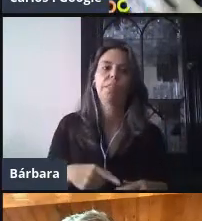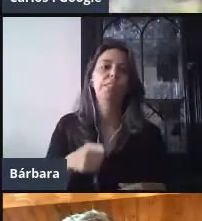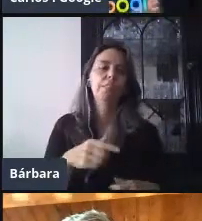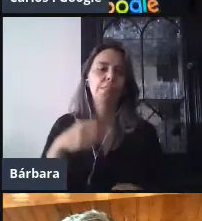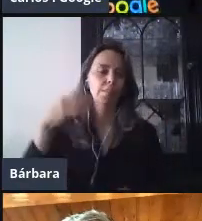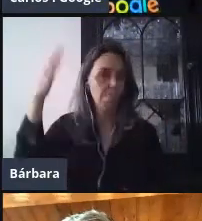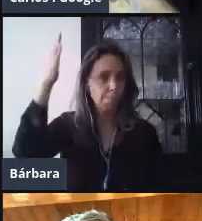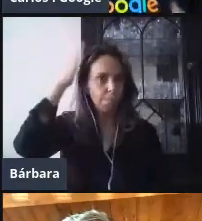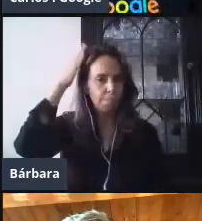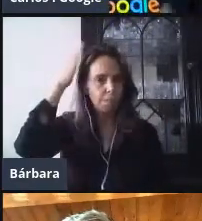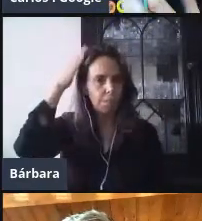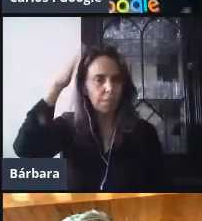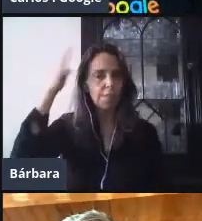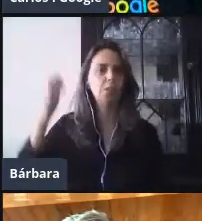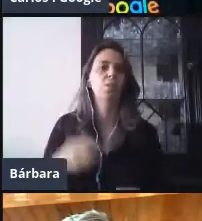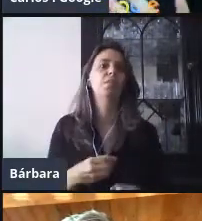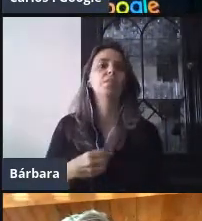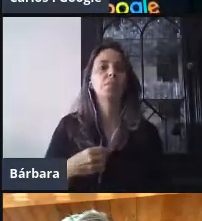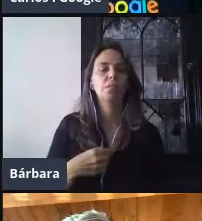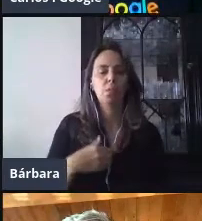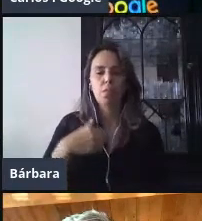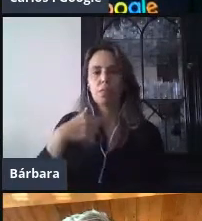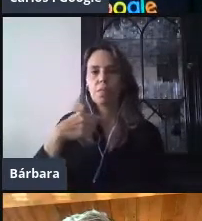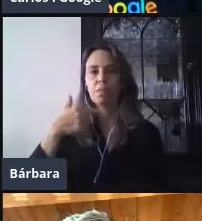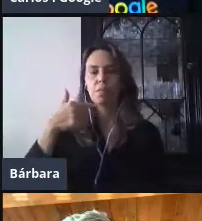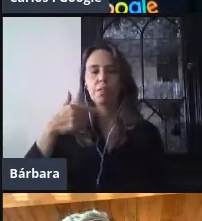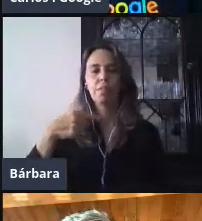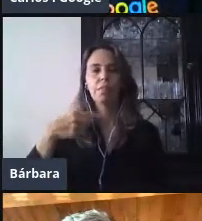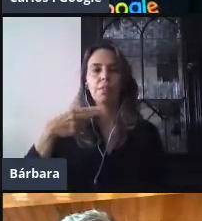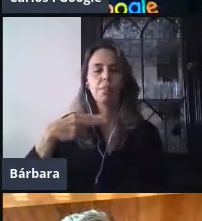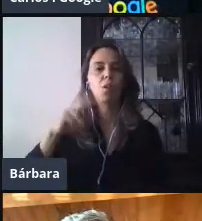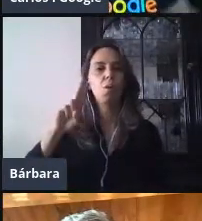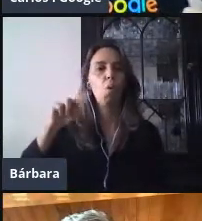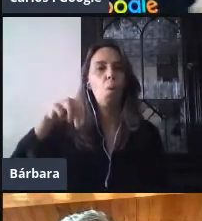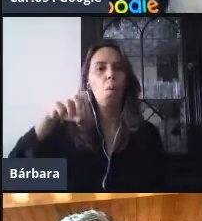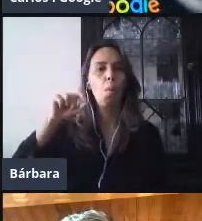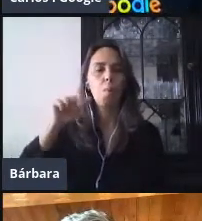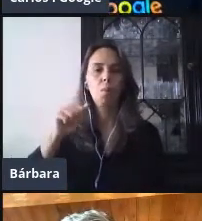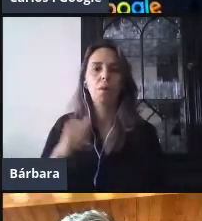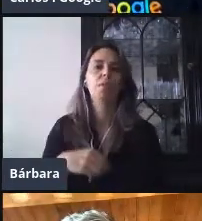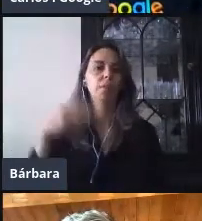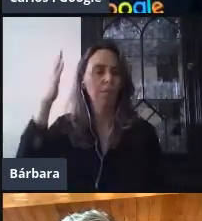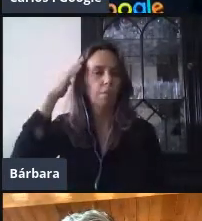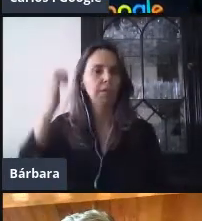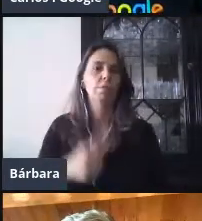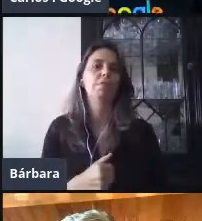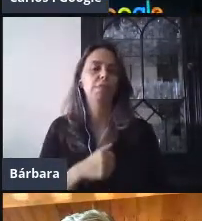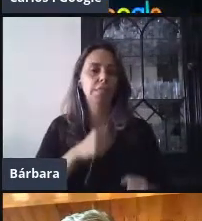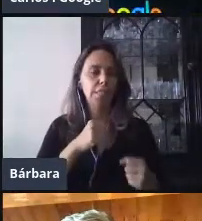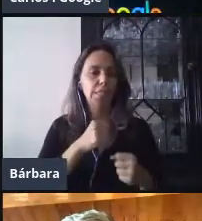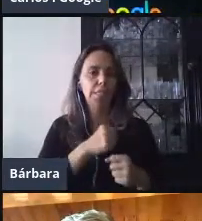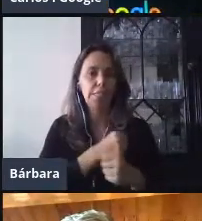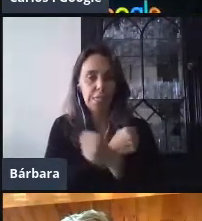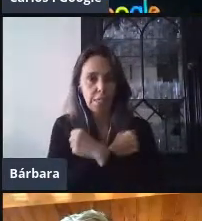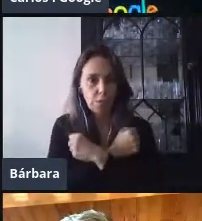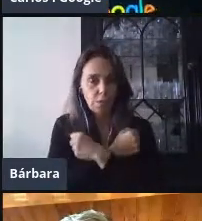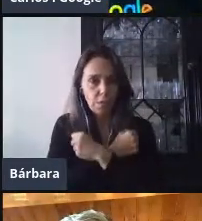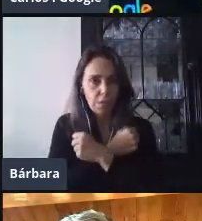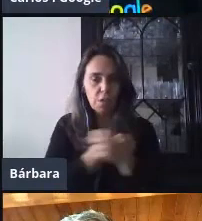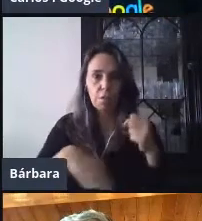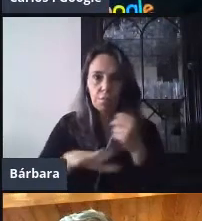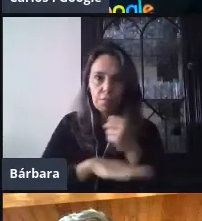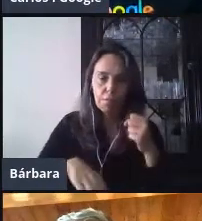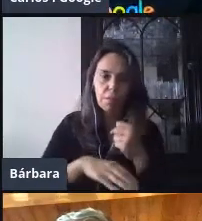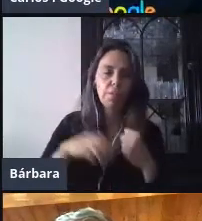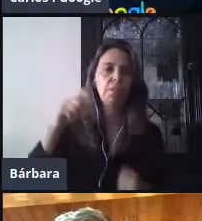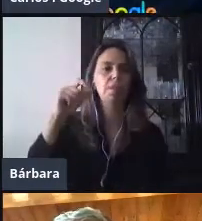Hernández, quien es el titular de la Autoridad Educativa Federal en la Ciudad de México. Doctor, bienvenido y muchas gracias por acompañarnos nuevamente.